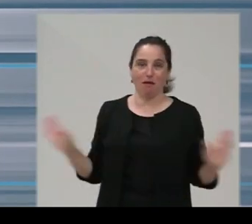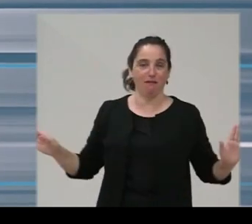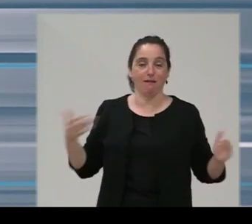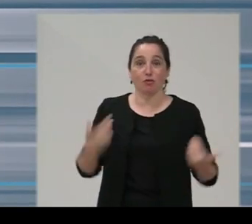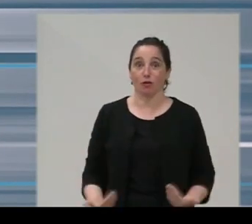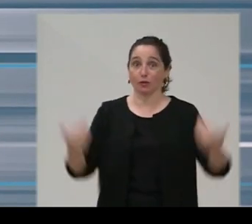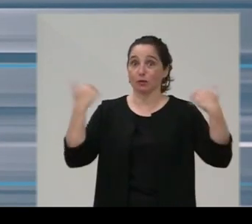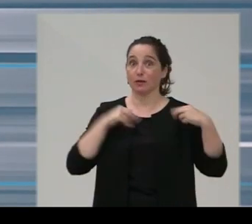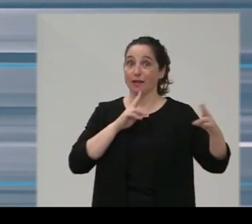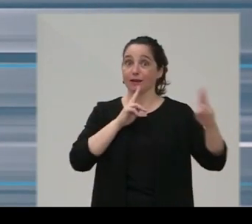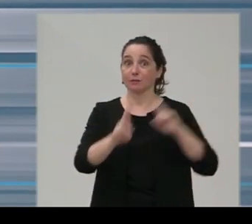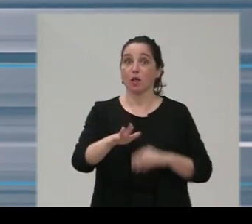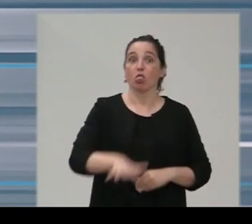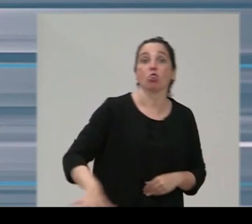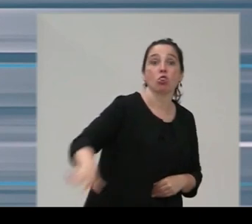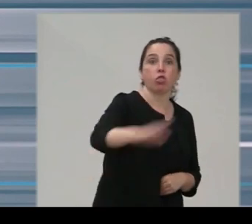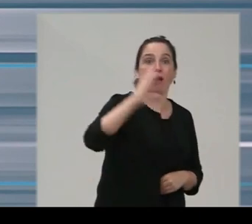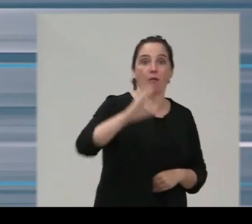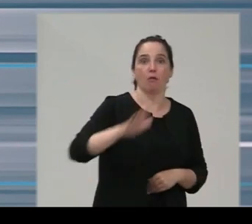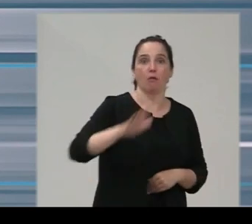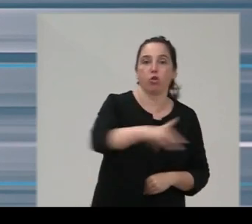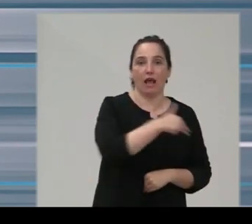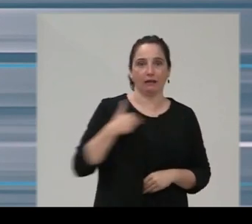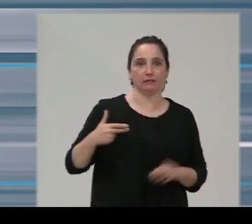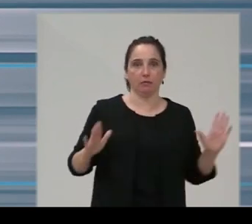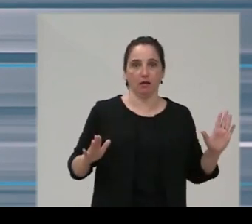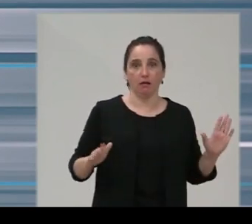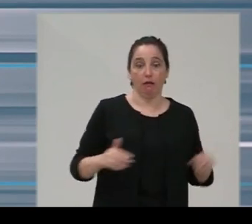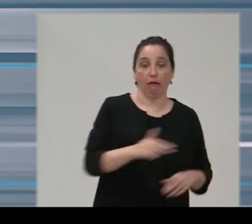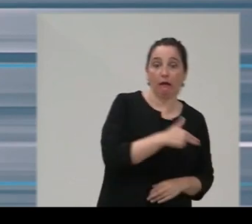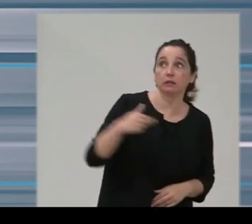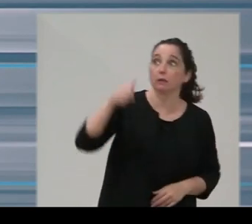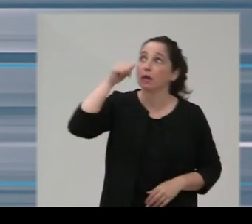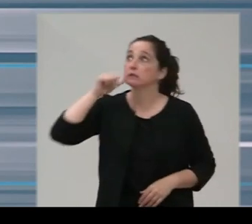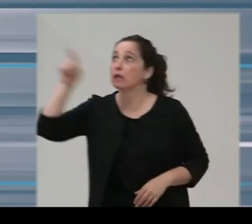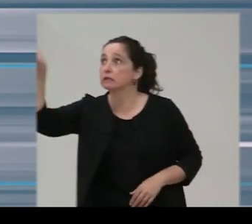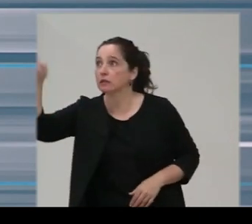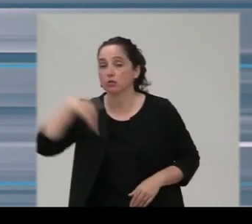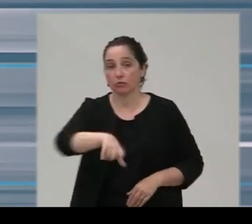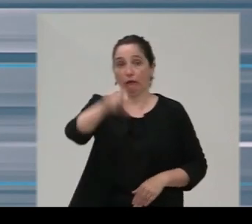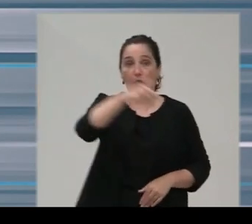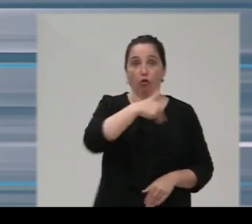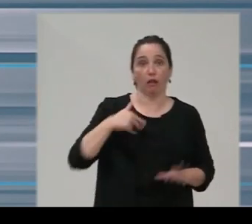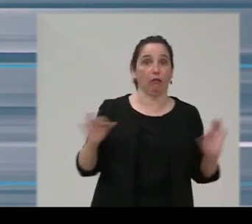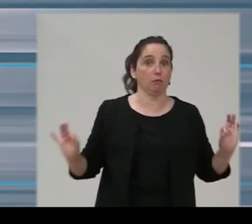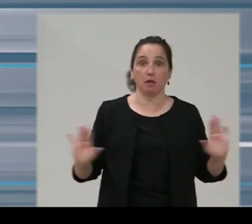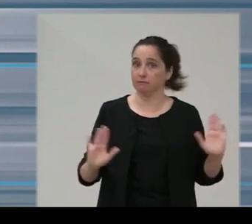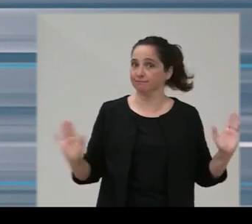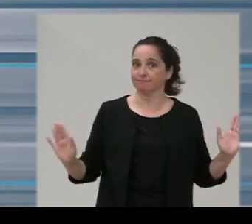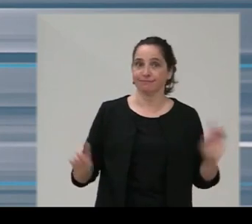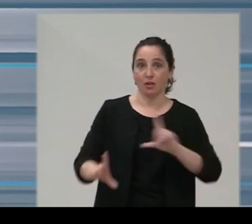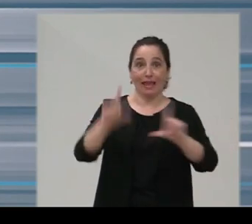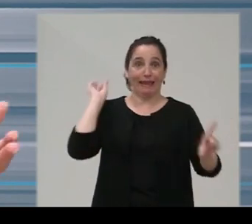es atender a los intereses de los cántabros entre Cantabria y Sánchez por lo siento pero yo elijo Cantabria elijo Cantabria